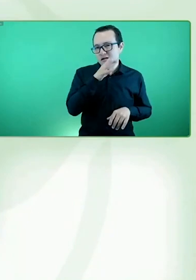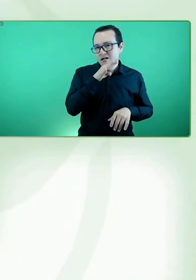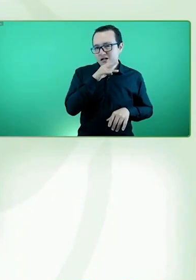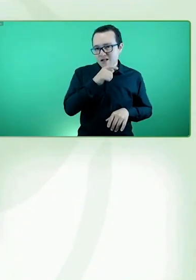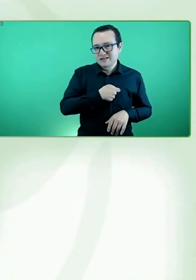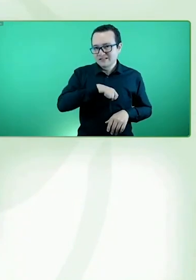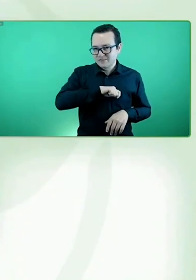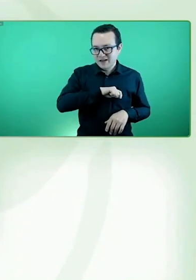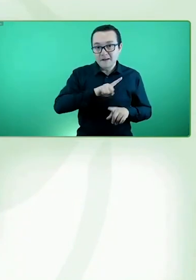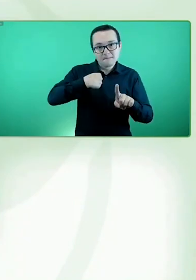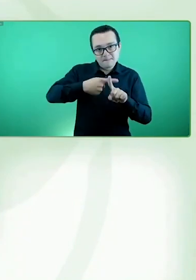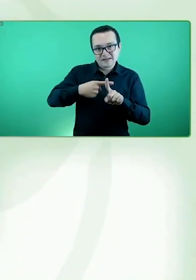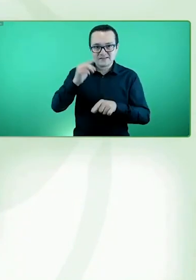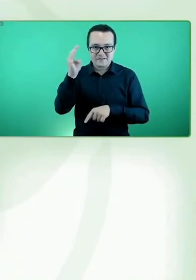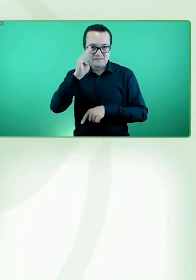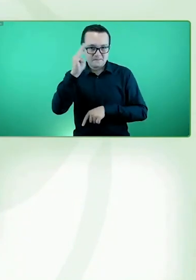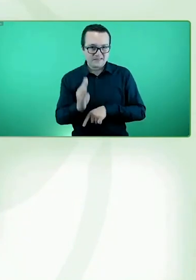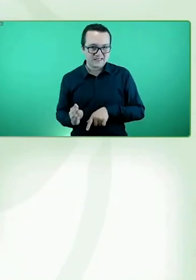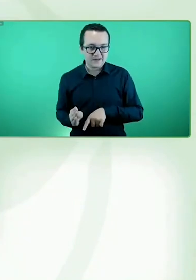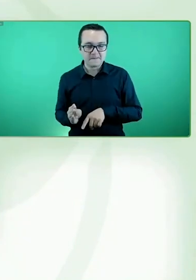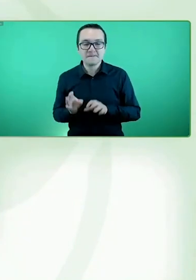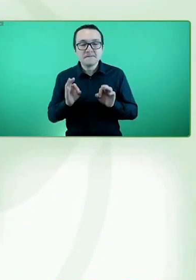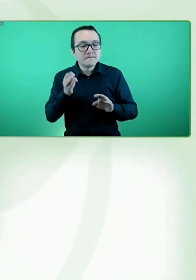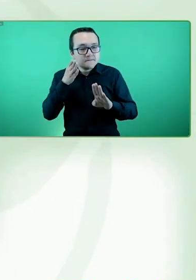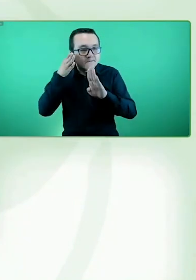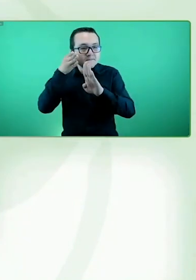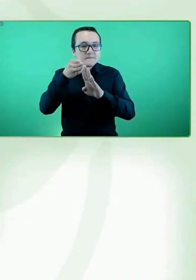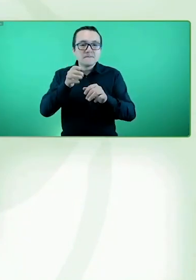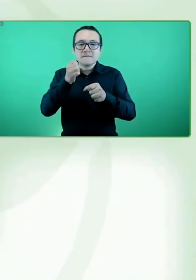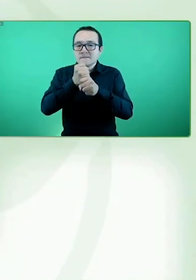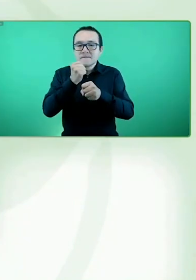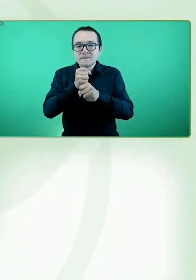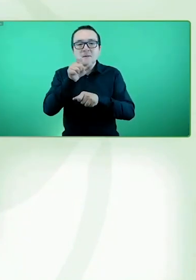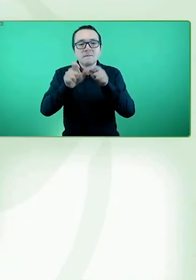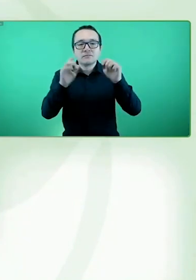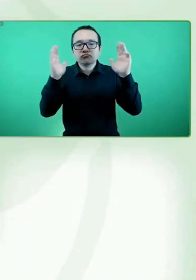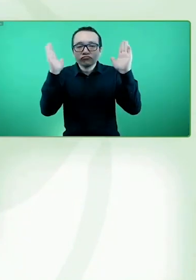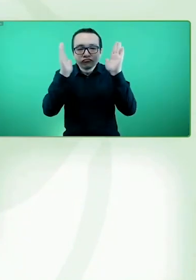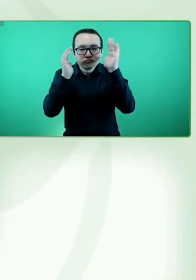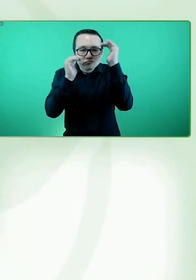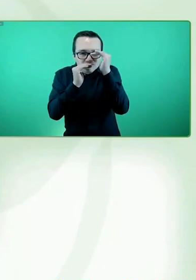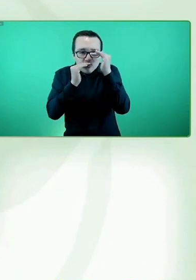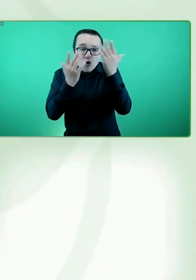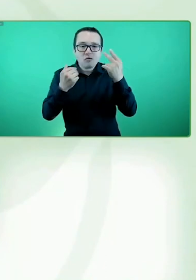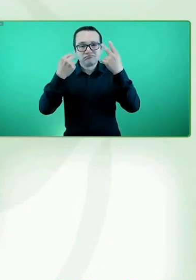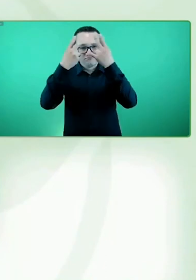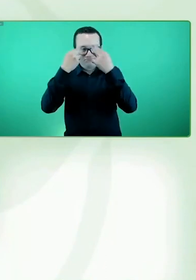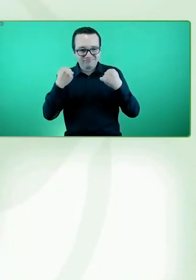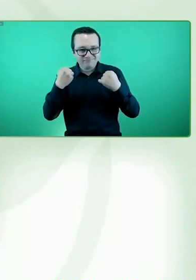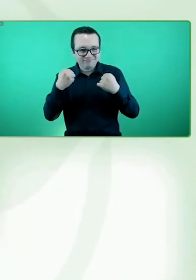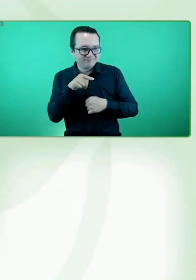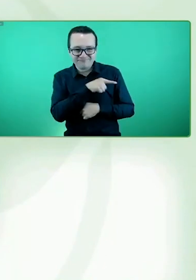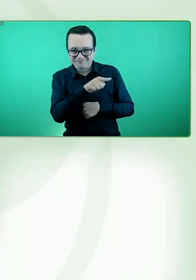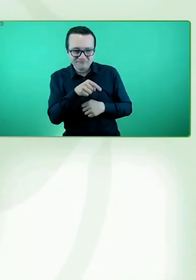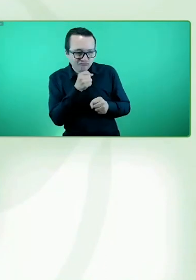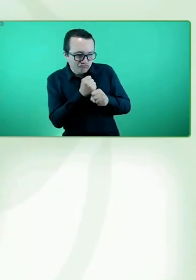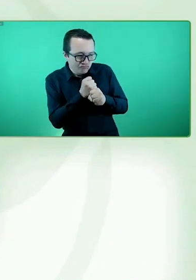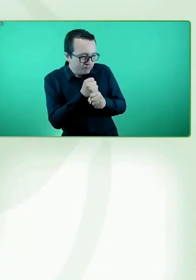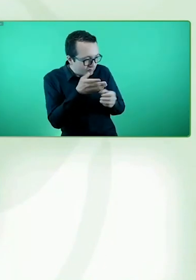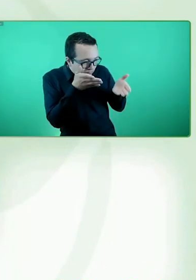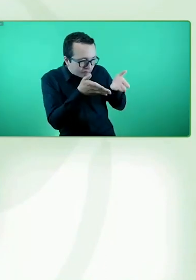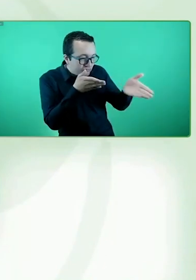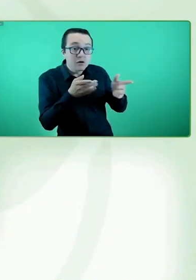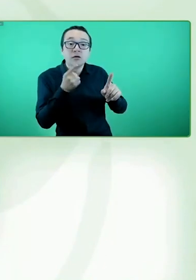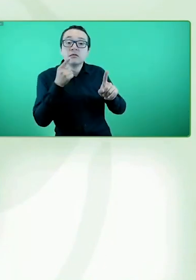específicamente para el colectivo de personas con ceguera y baja visión con un objetivo fundamental, que no es otro que tratar de